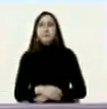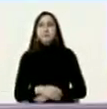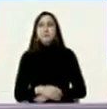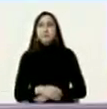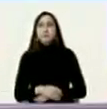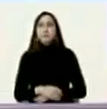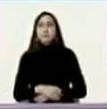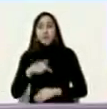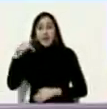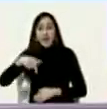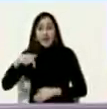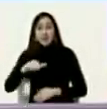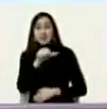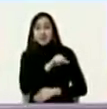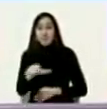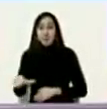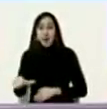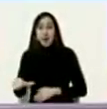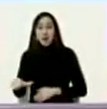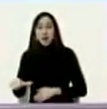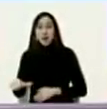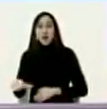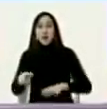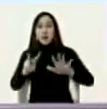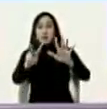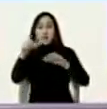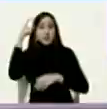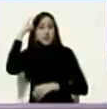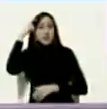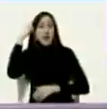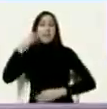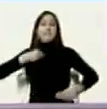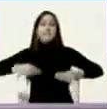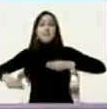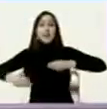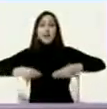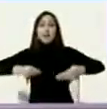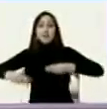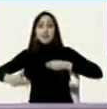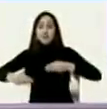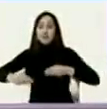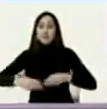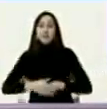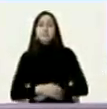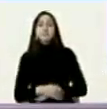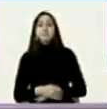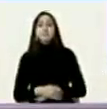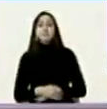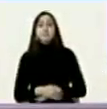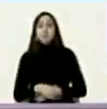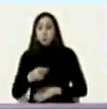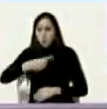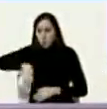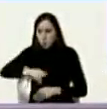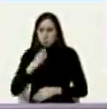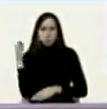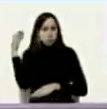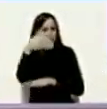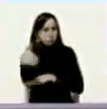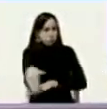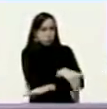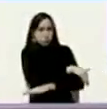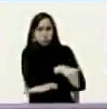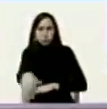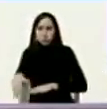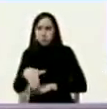esta semana estamos en los 7 días de flexibilización amplia ustedes pueden ir a las calles de cualquier